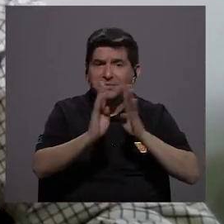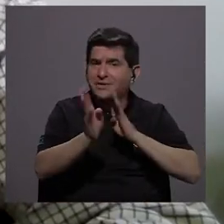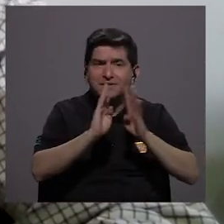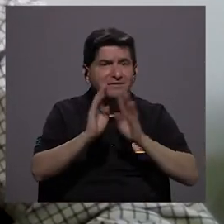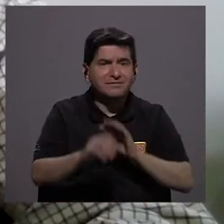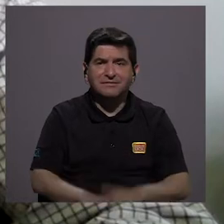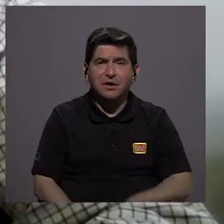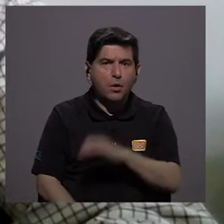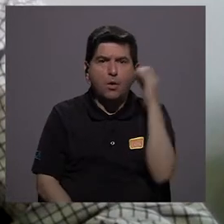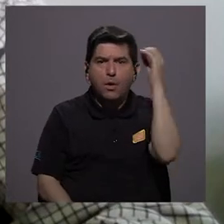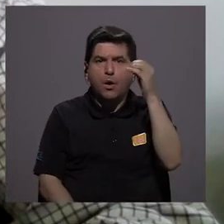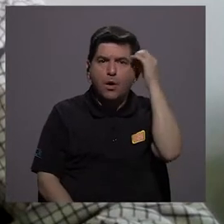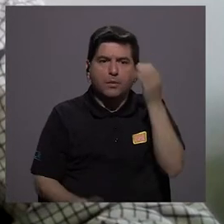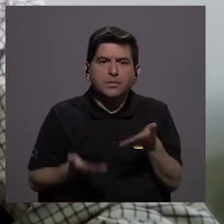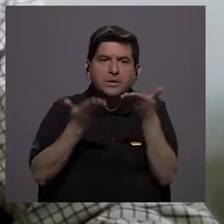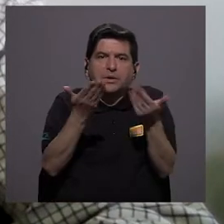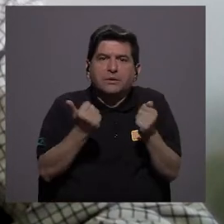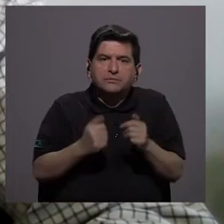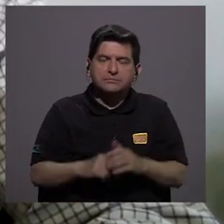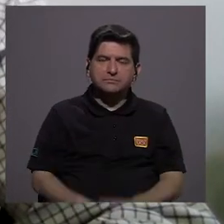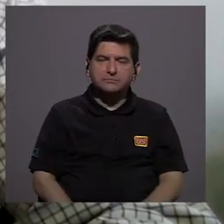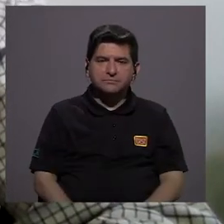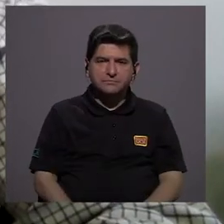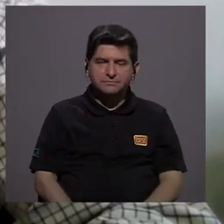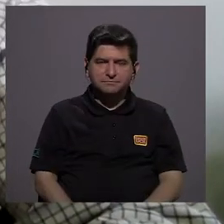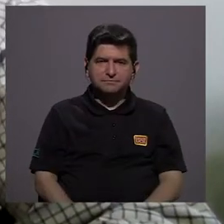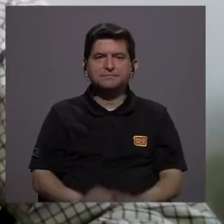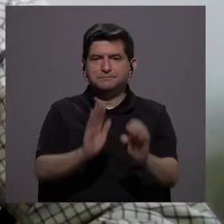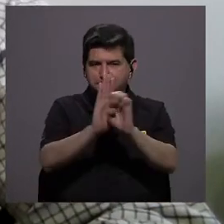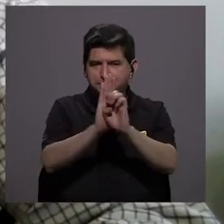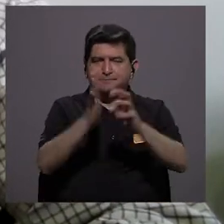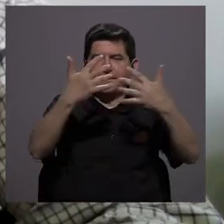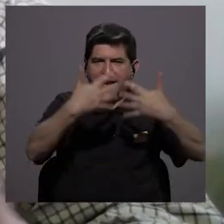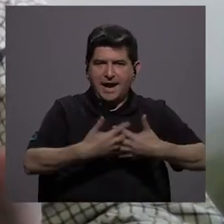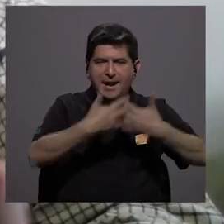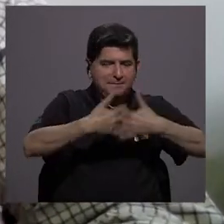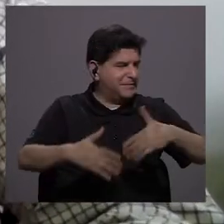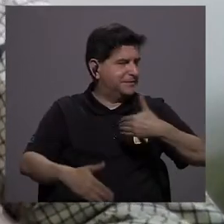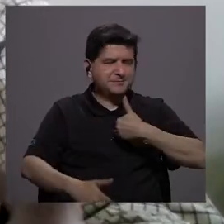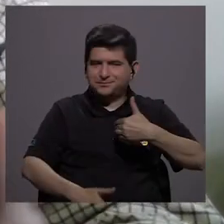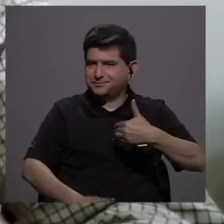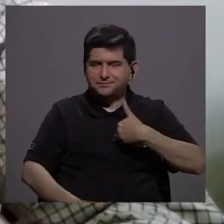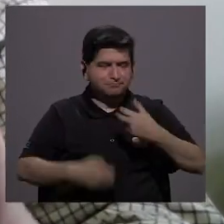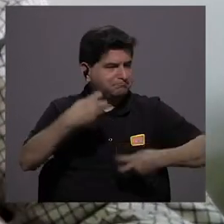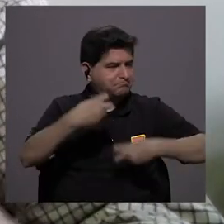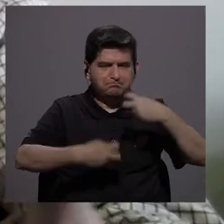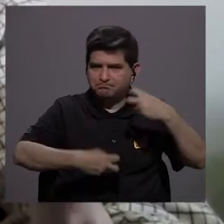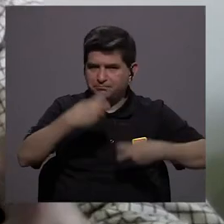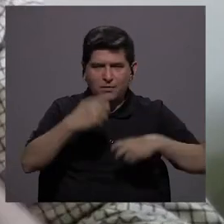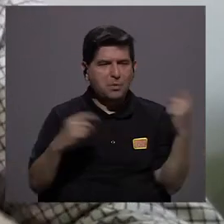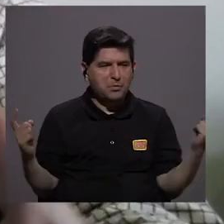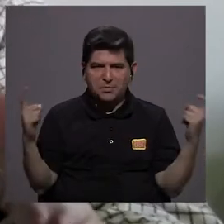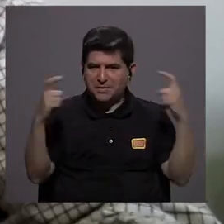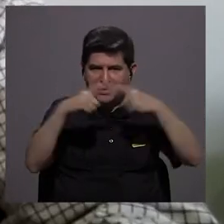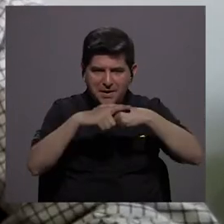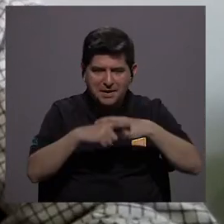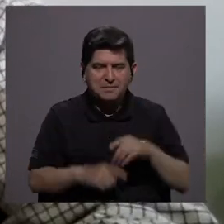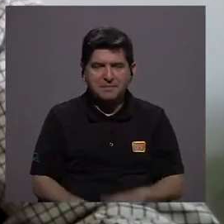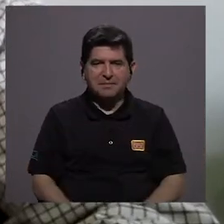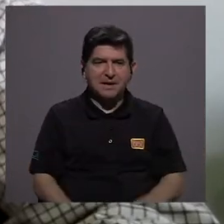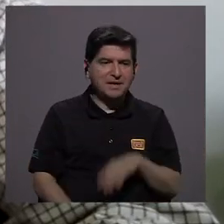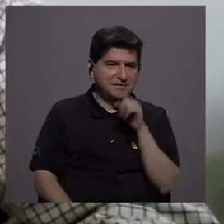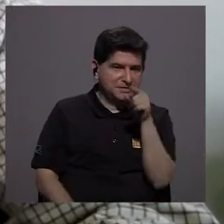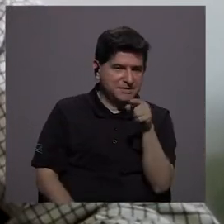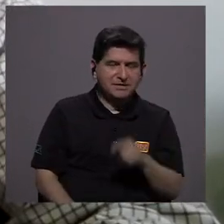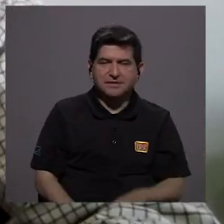poder conversar sobre él o opinar sobre él. Pero entonces le decía, por ejemplo, empresas que no tienen un problema complicado